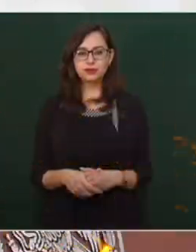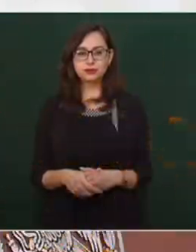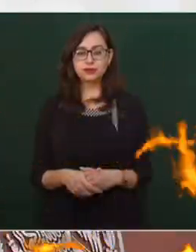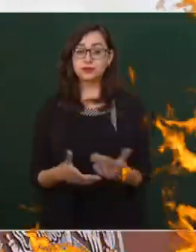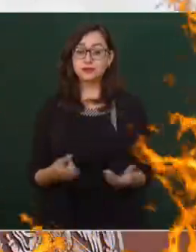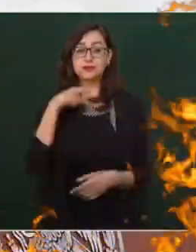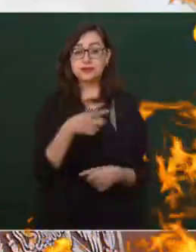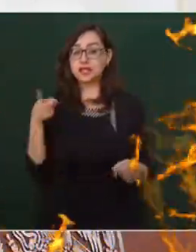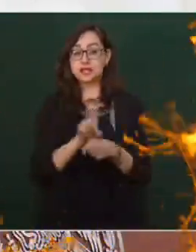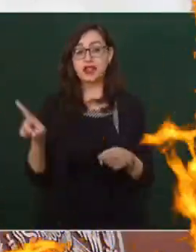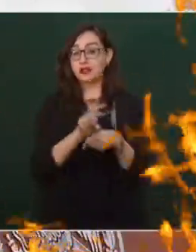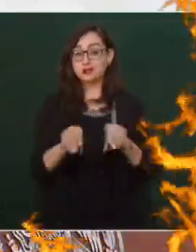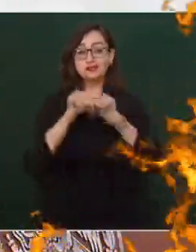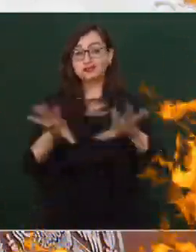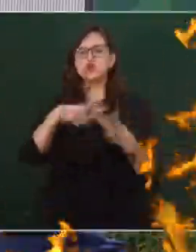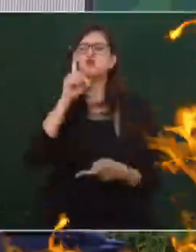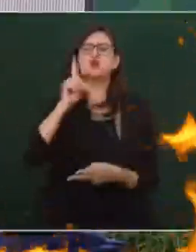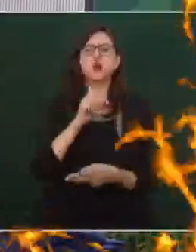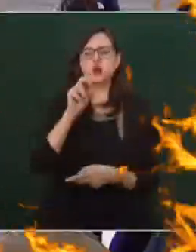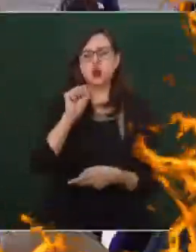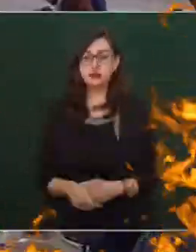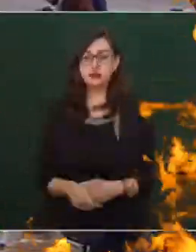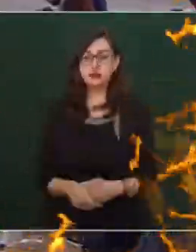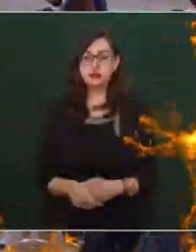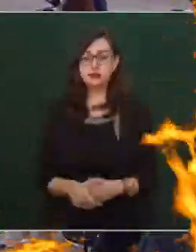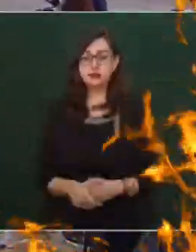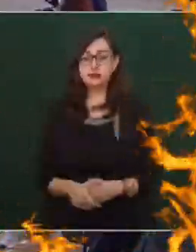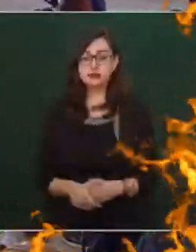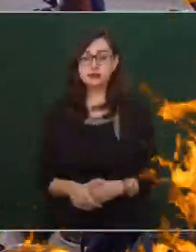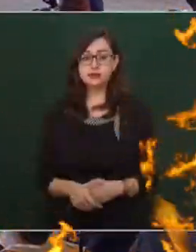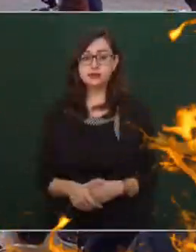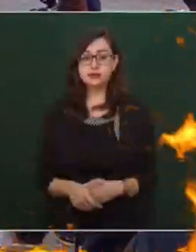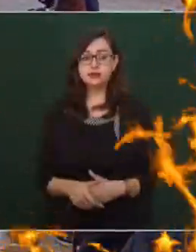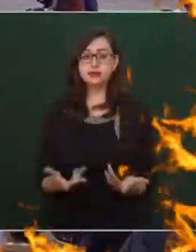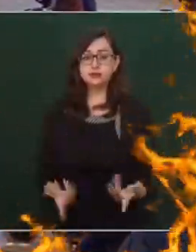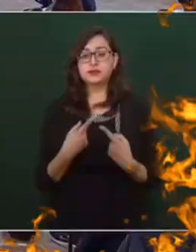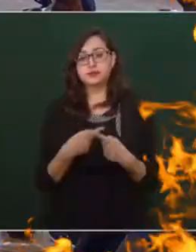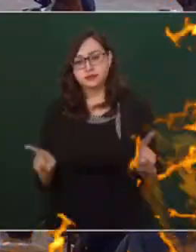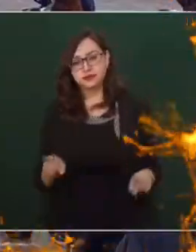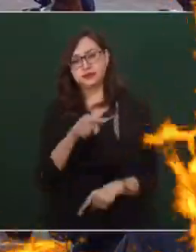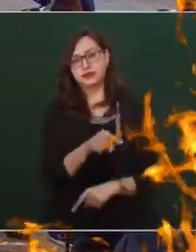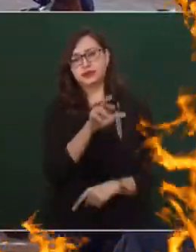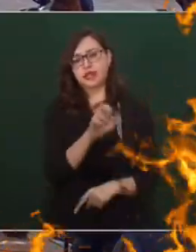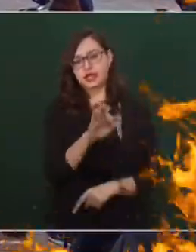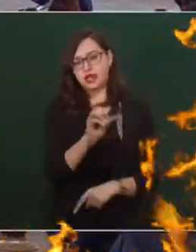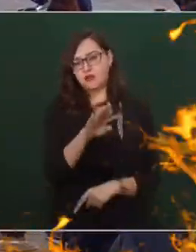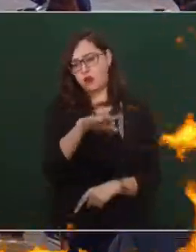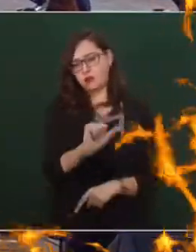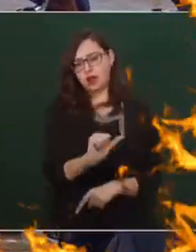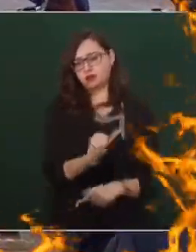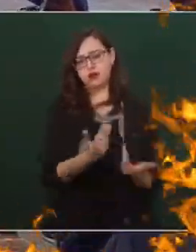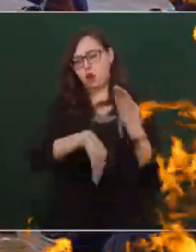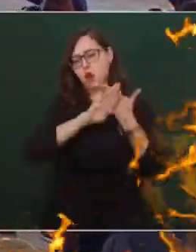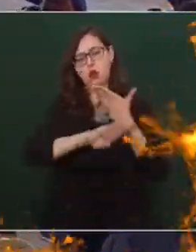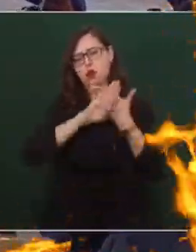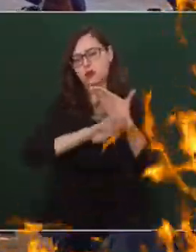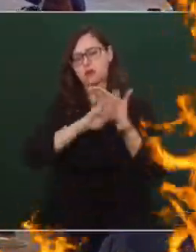Este es el boletín del conservadurismo universal. En el caso del Reforma, pues es un asunto